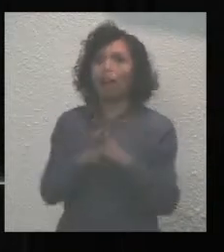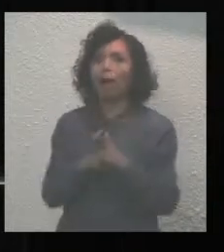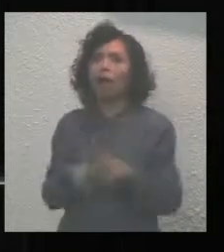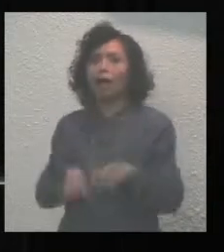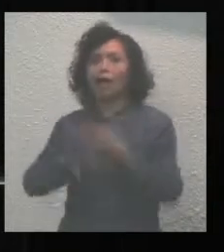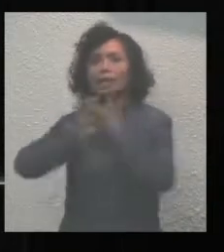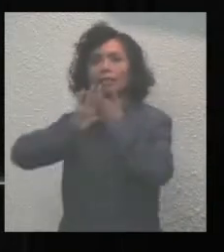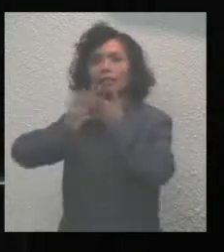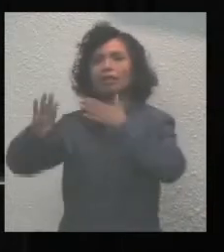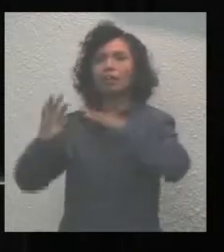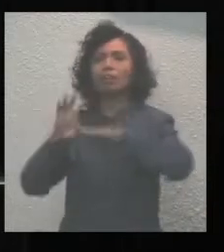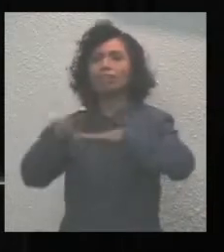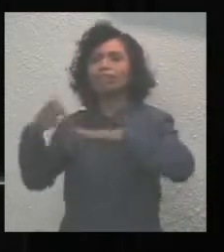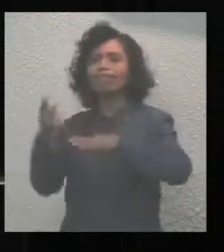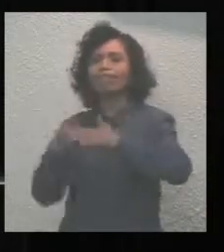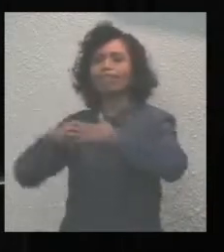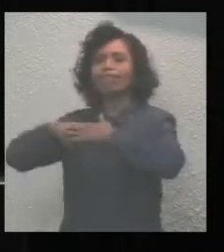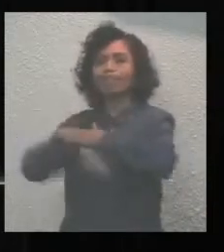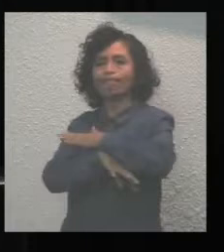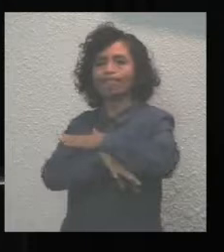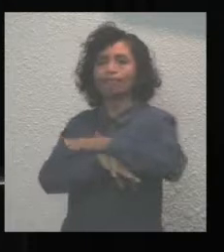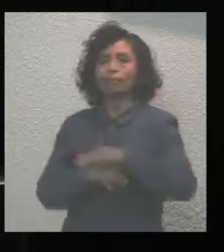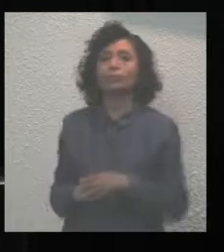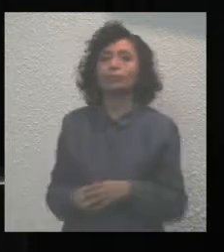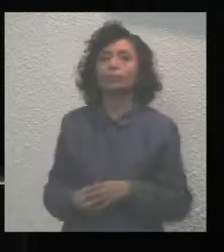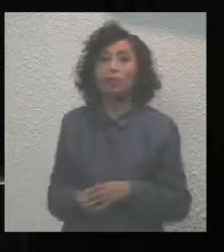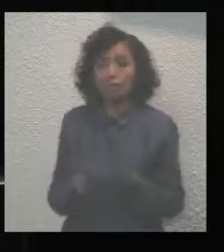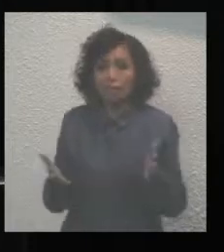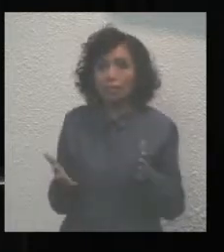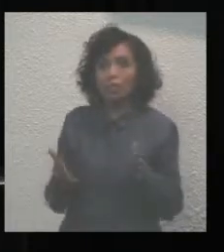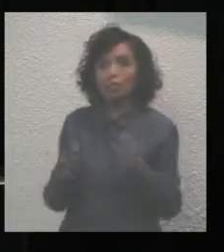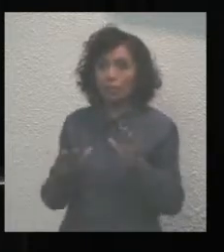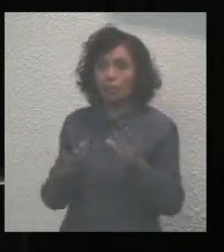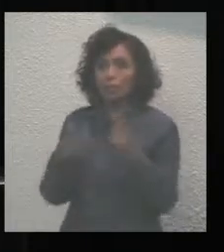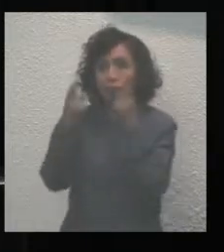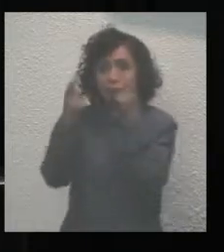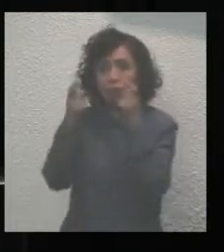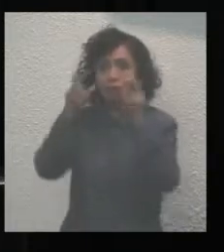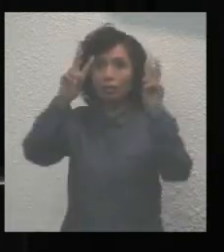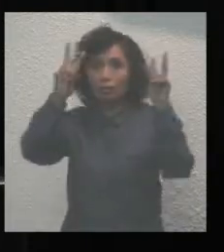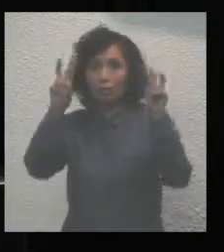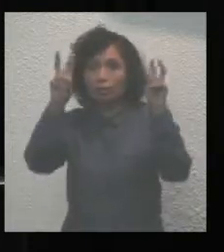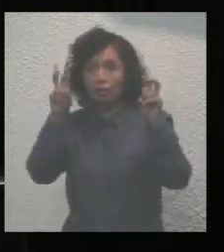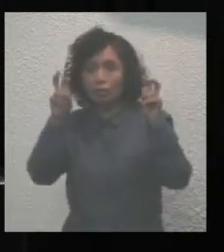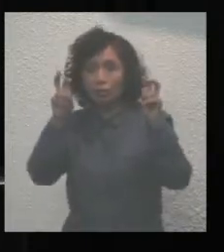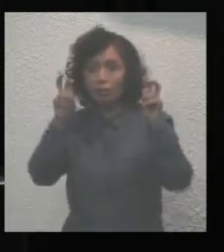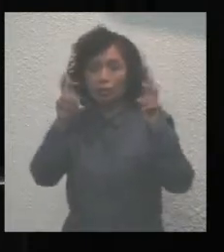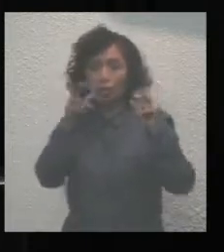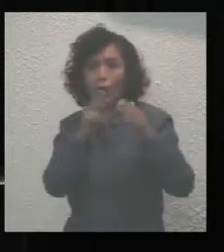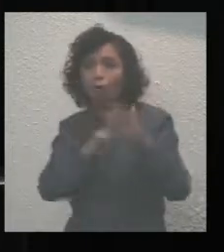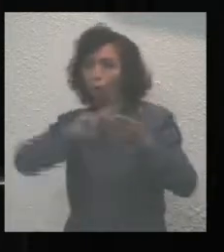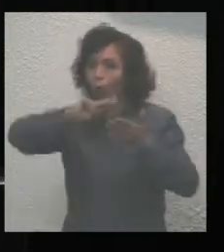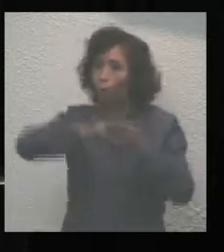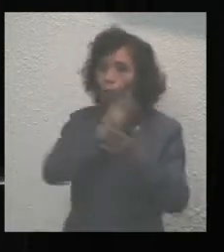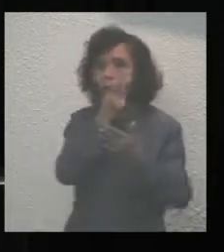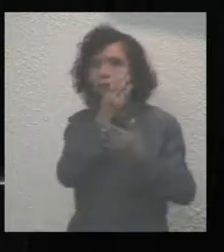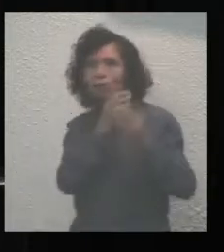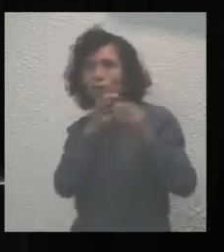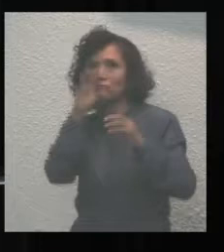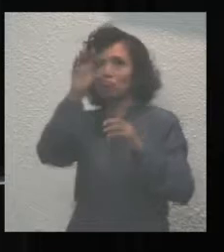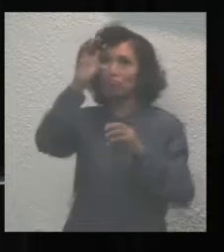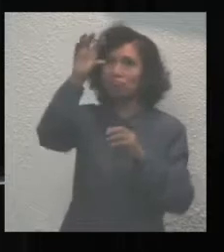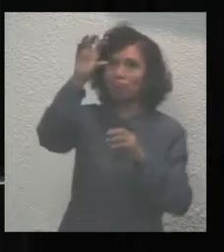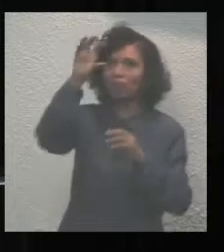y la estrategia de recuperación económica que reposicionó a Quintana Roo dentro de las